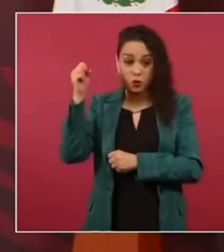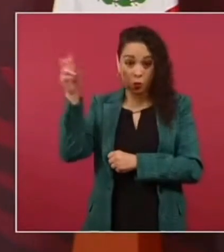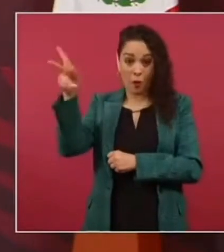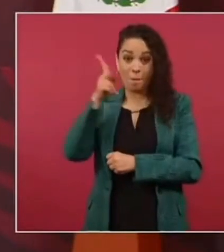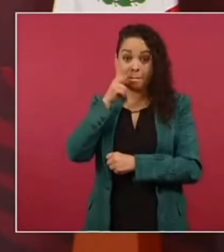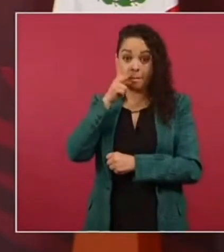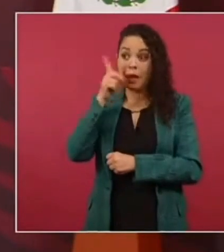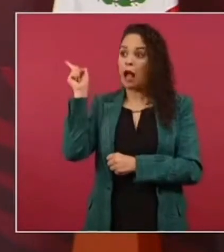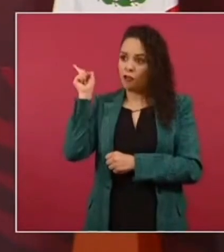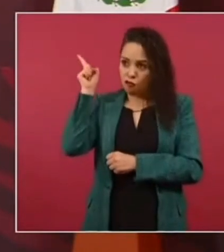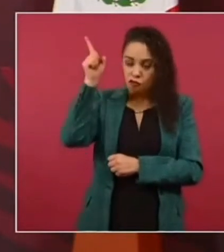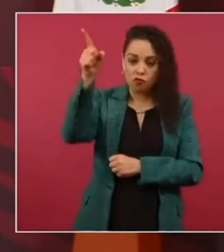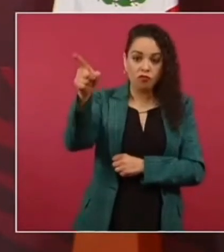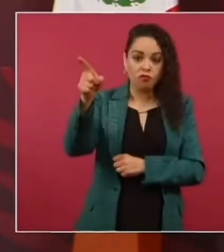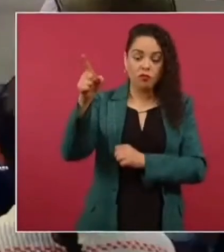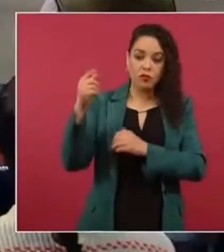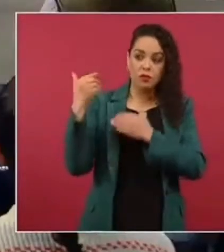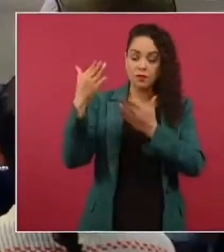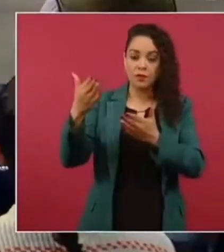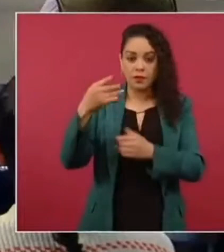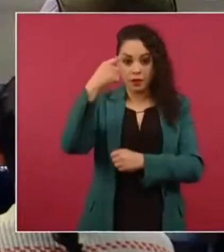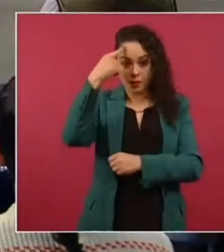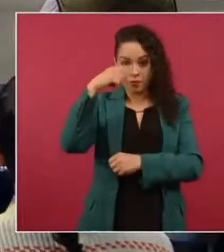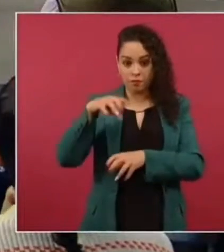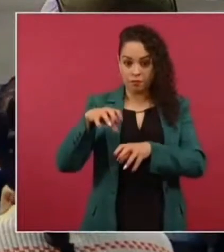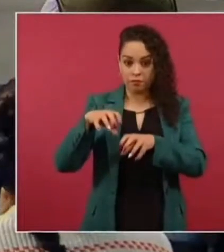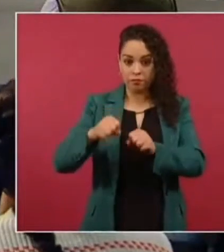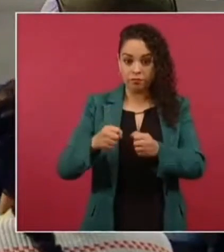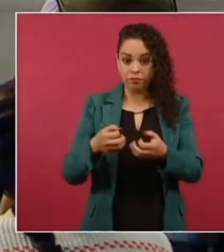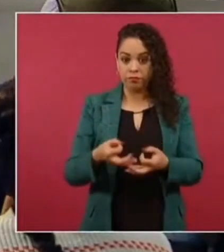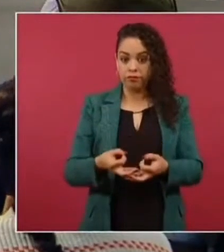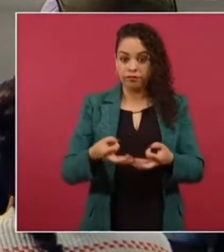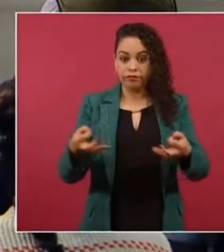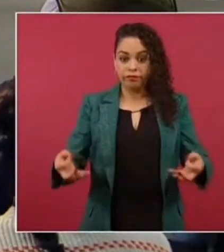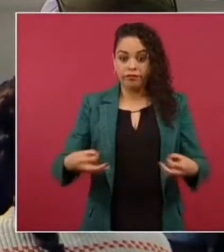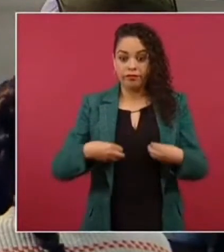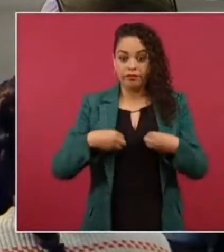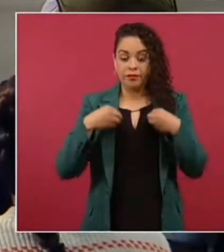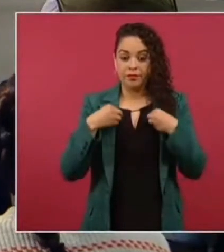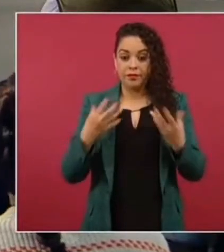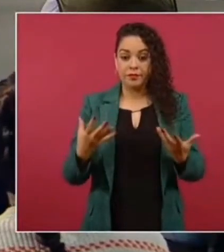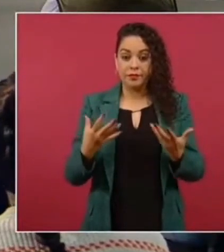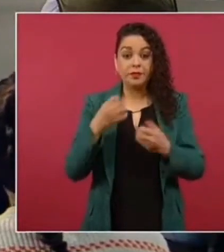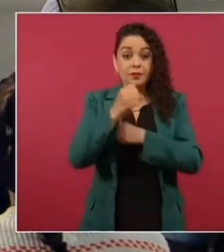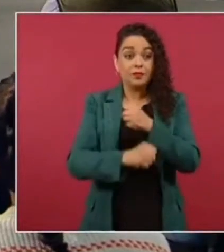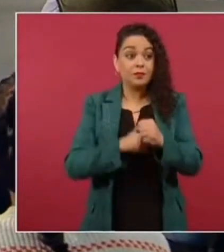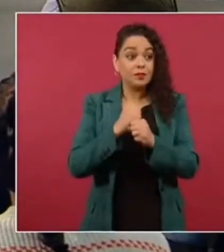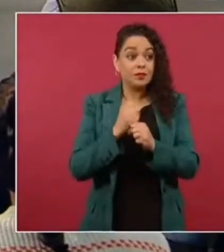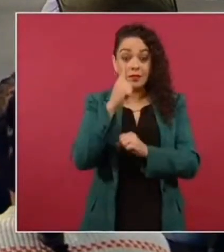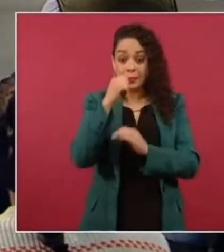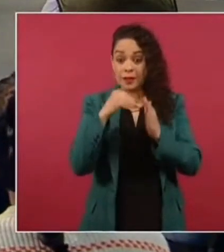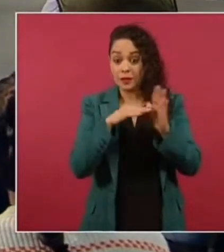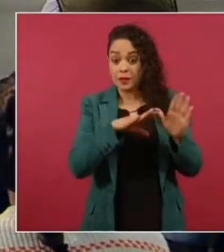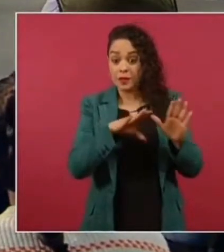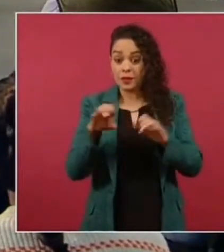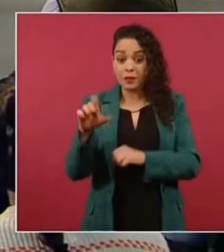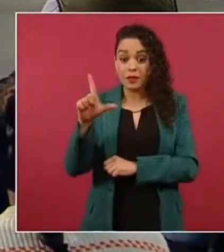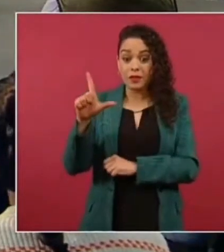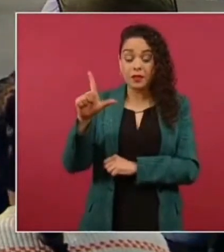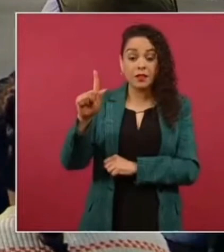este a colonizar pero en años 70 del